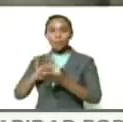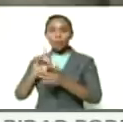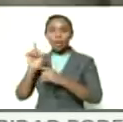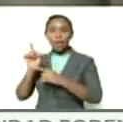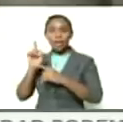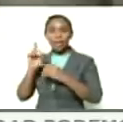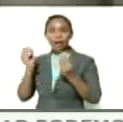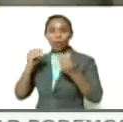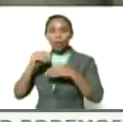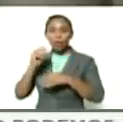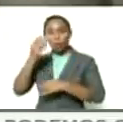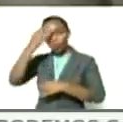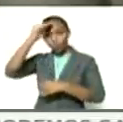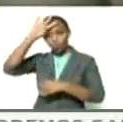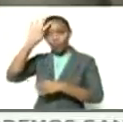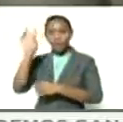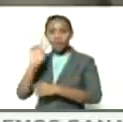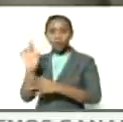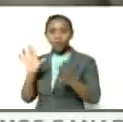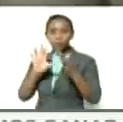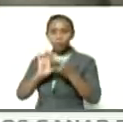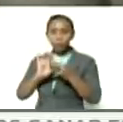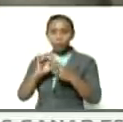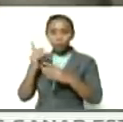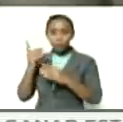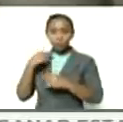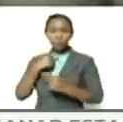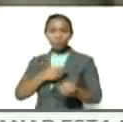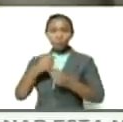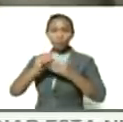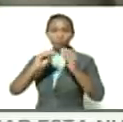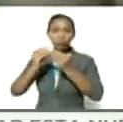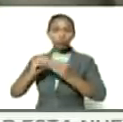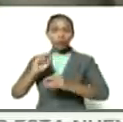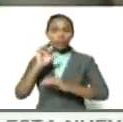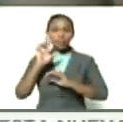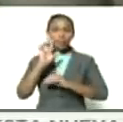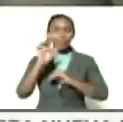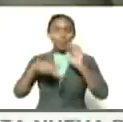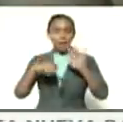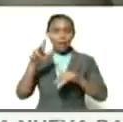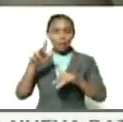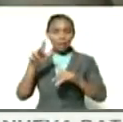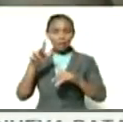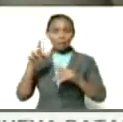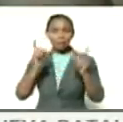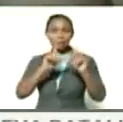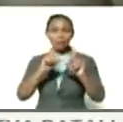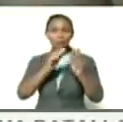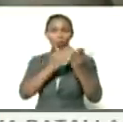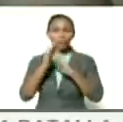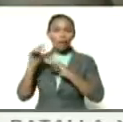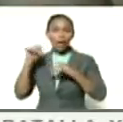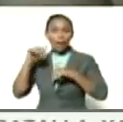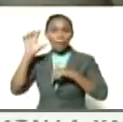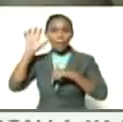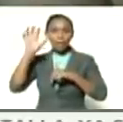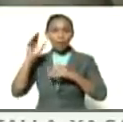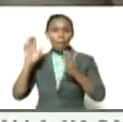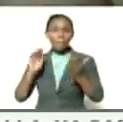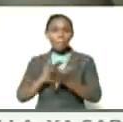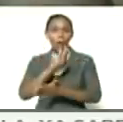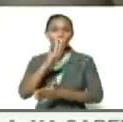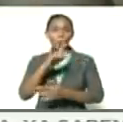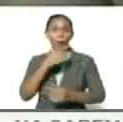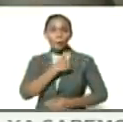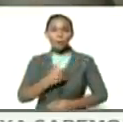convenio Cuba-Venezuela quien nos llevó a la dotación y adecuación de 13 televisoras comunitarias en el país impulsada por el